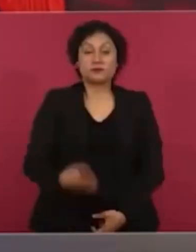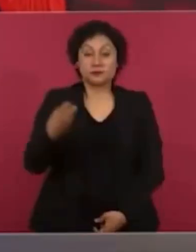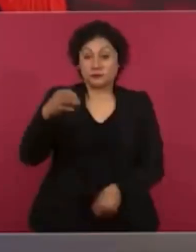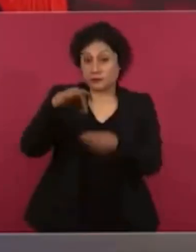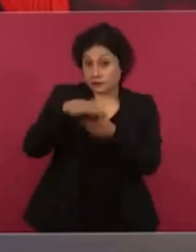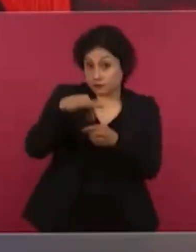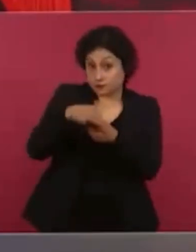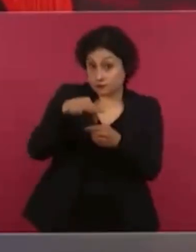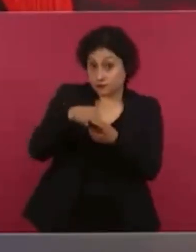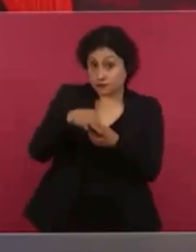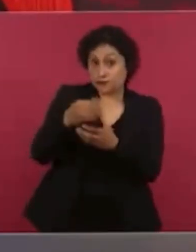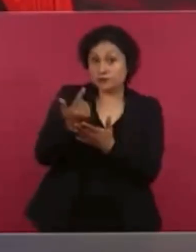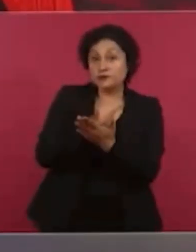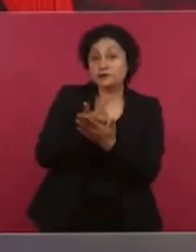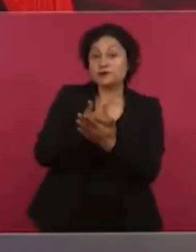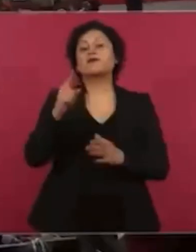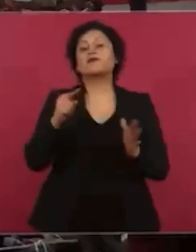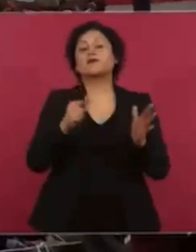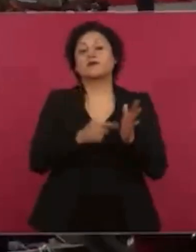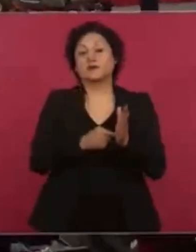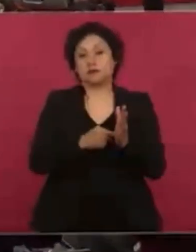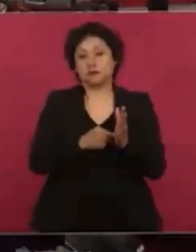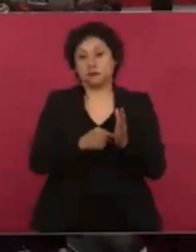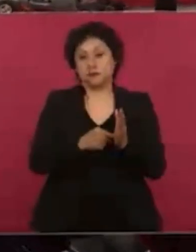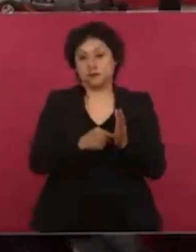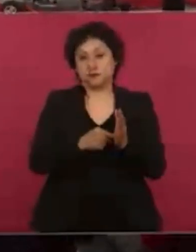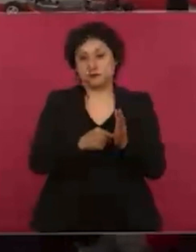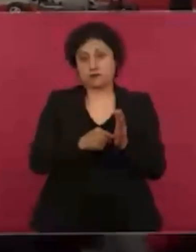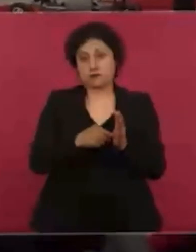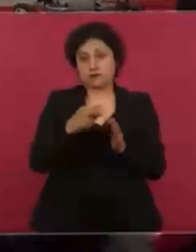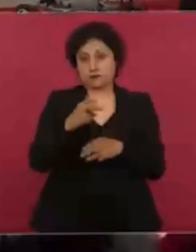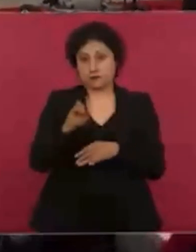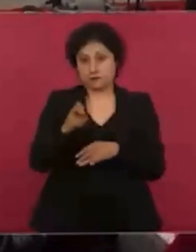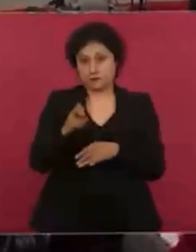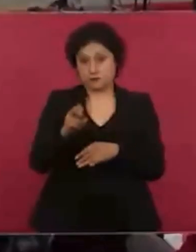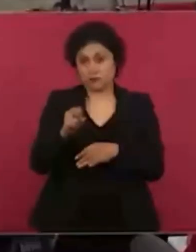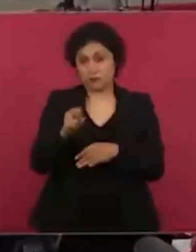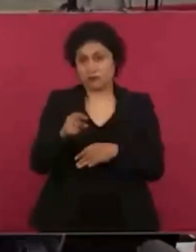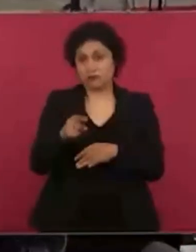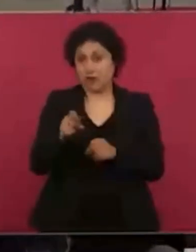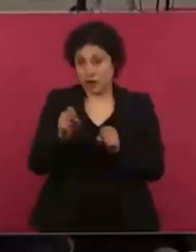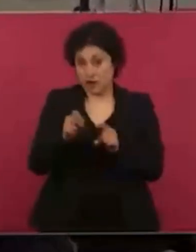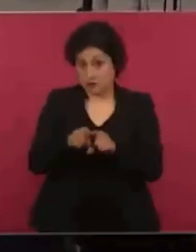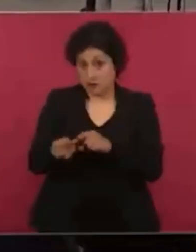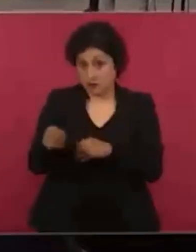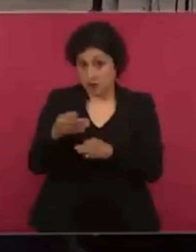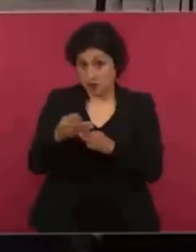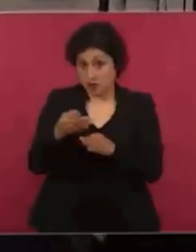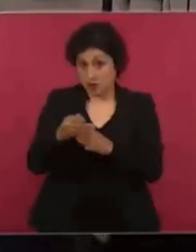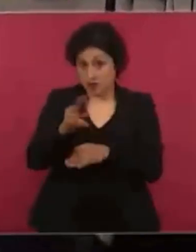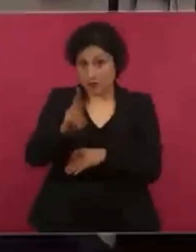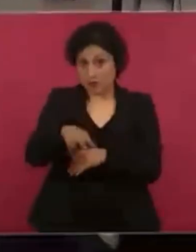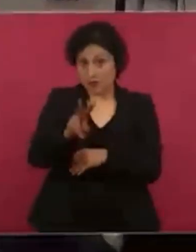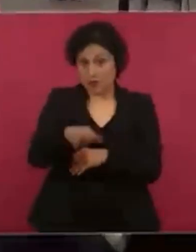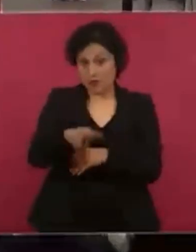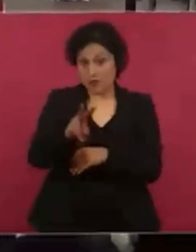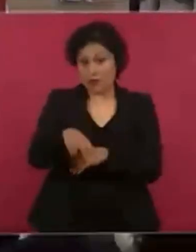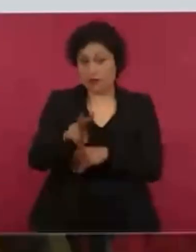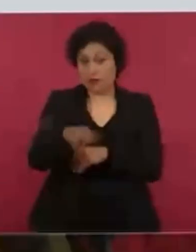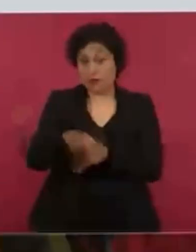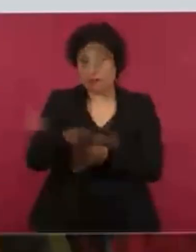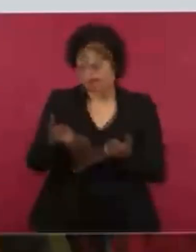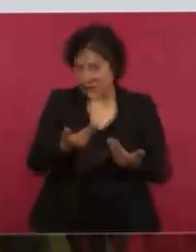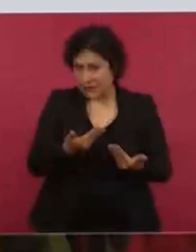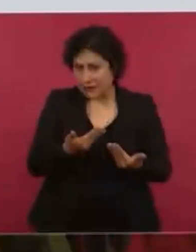cuarenta y ocho por ciento. Es el mismo que está ahora también, ¿verdad? Es el que está ahora. Que trajo a los de